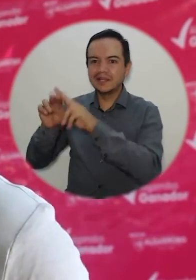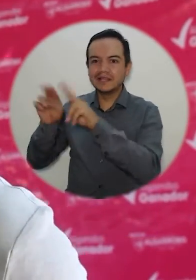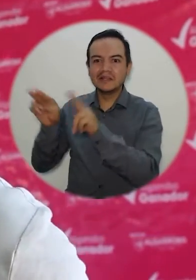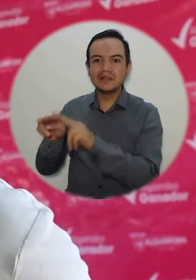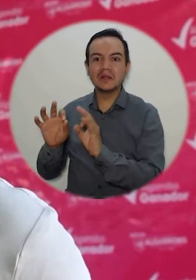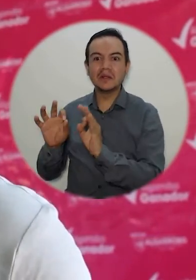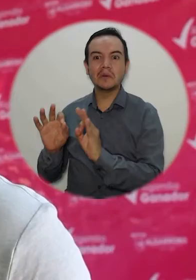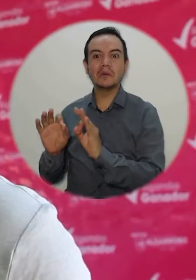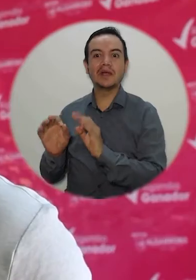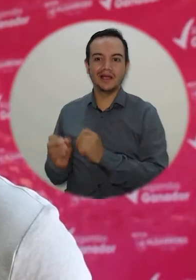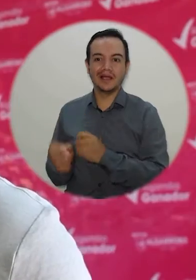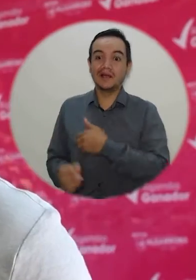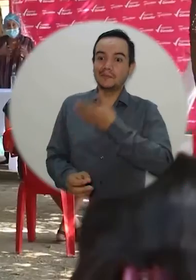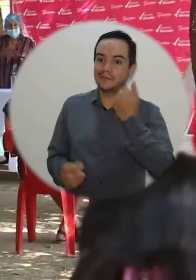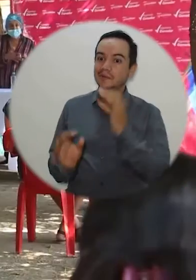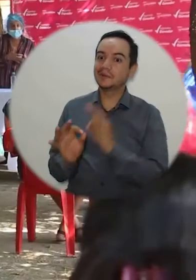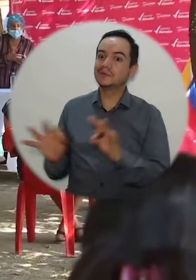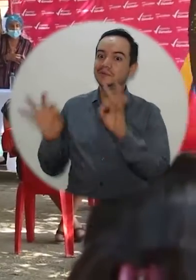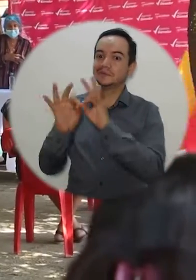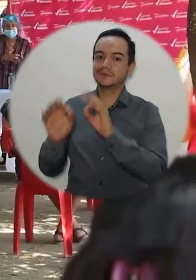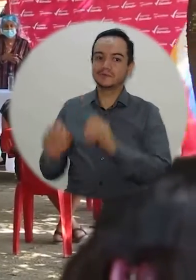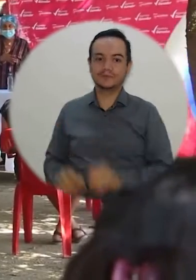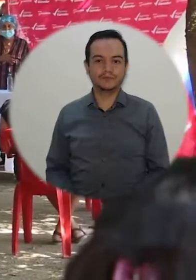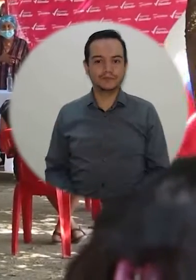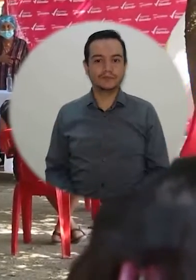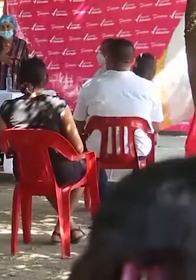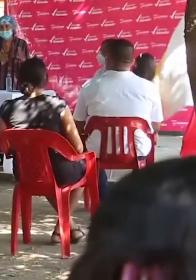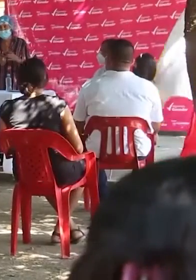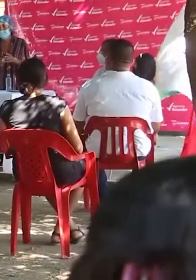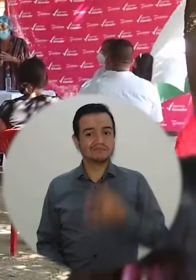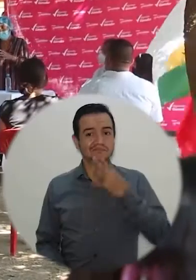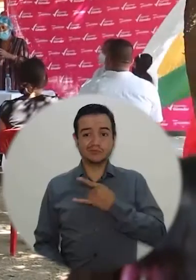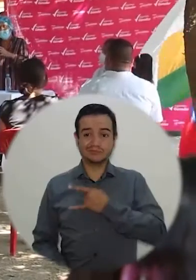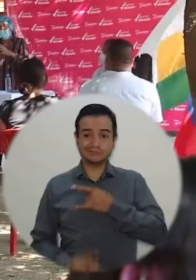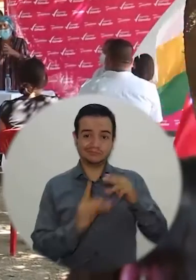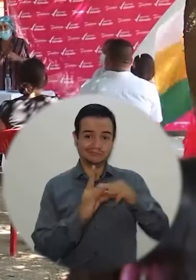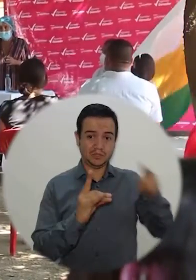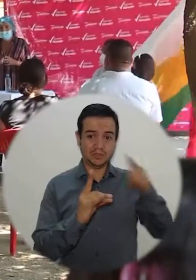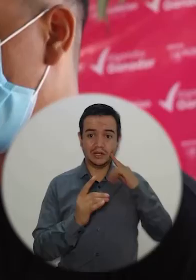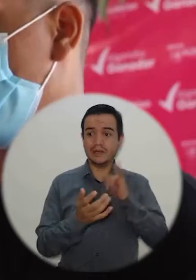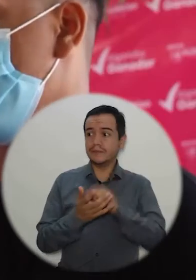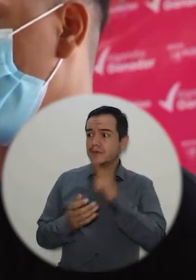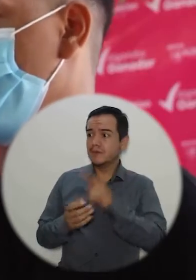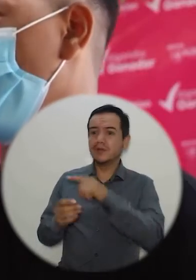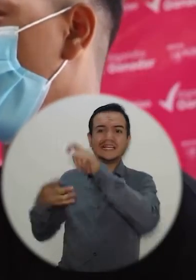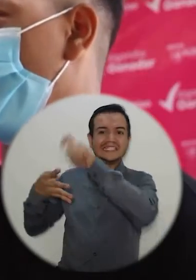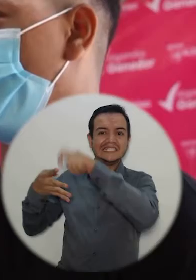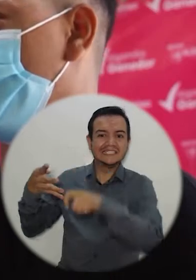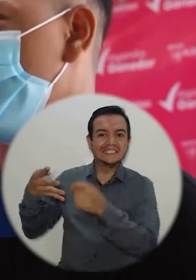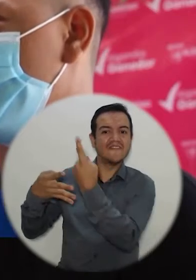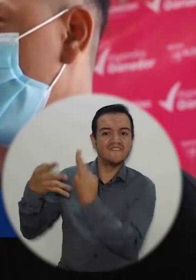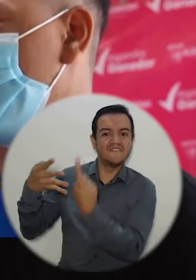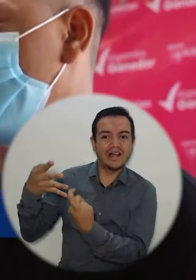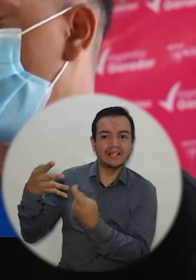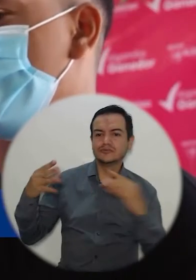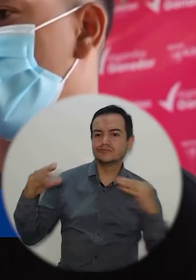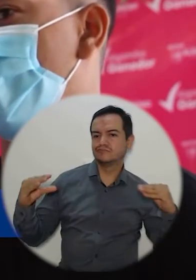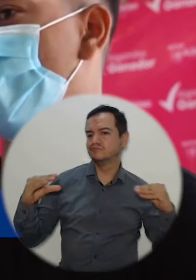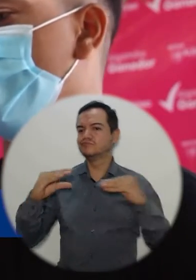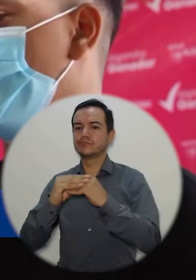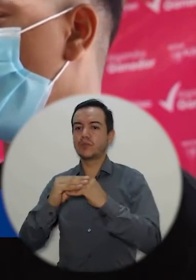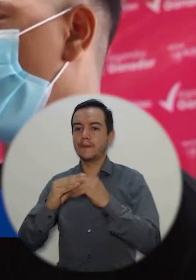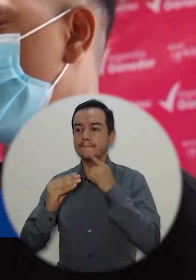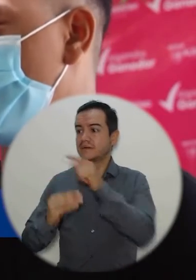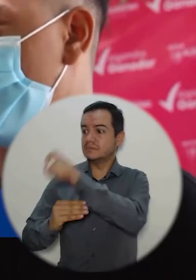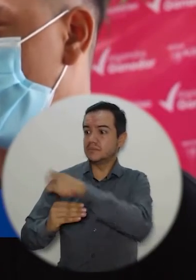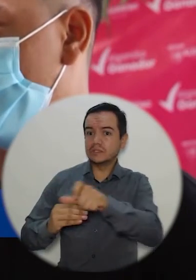llegar y esté la conexión nativa pues me parece bastante importante. La universidad se ha sabido adaptar a las necesidades de los estudiantes, las personas